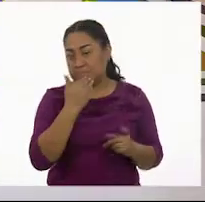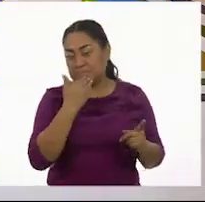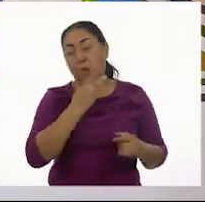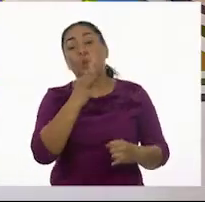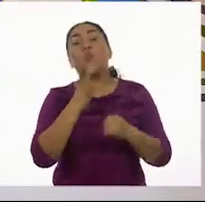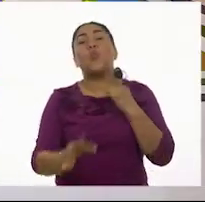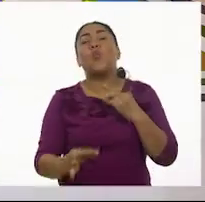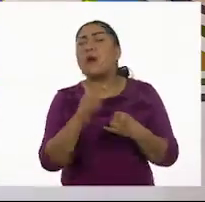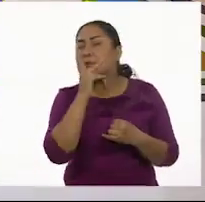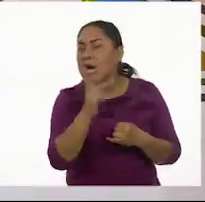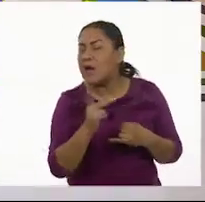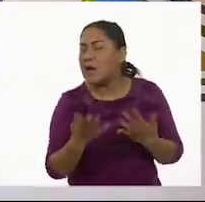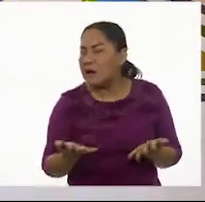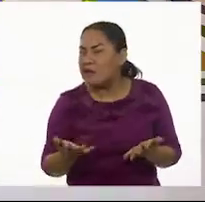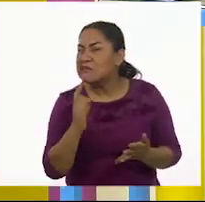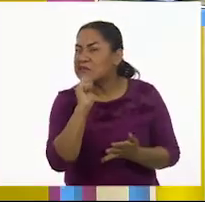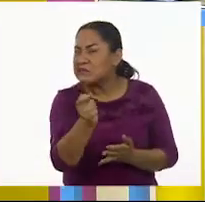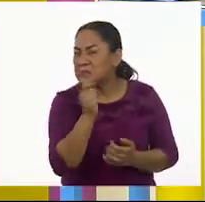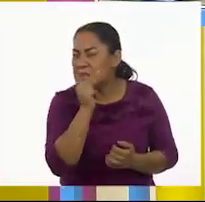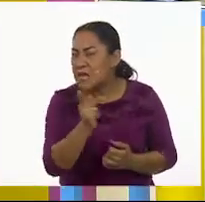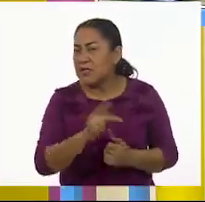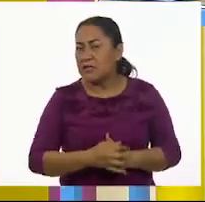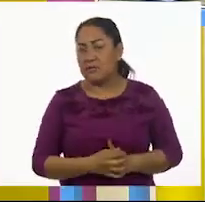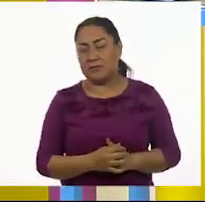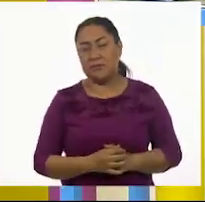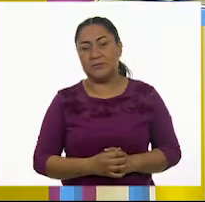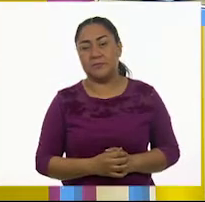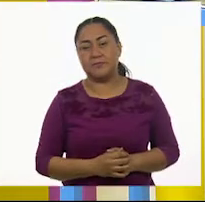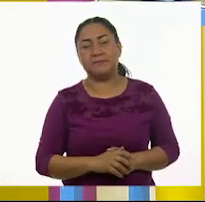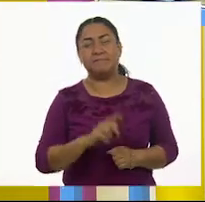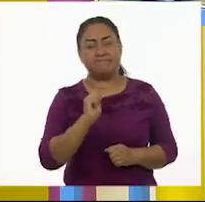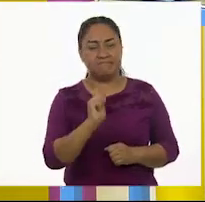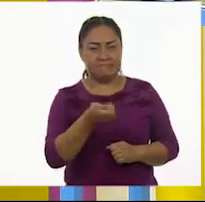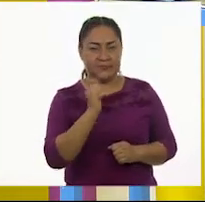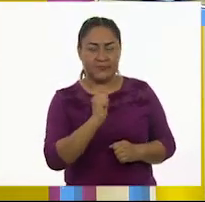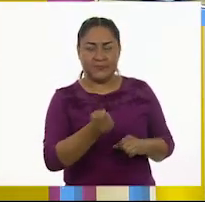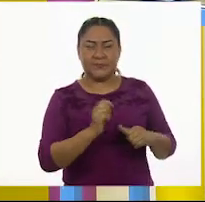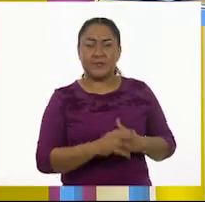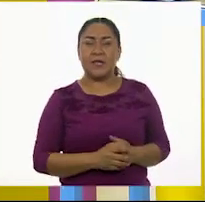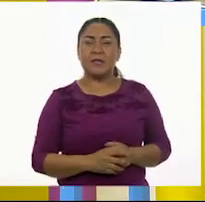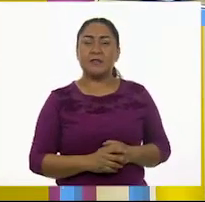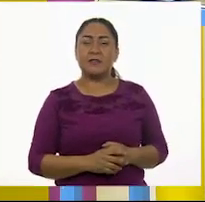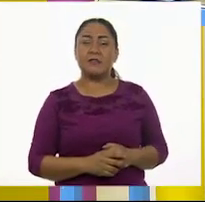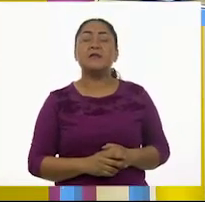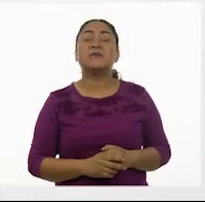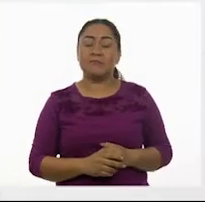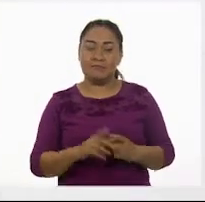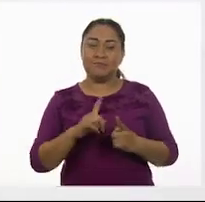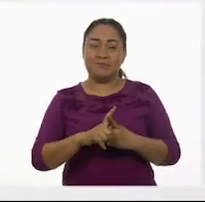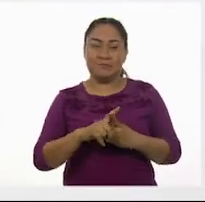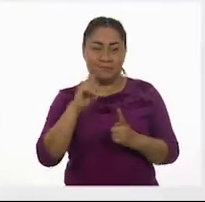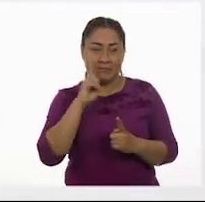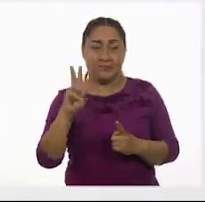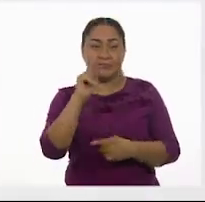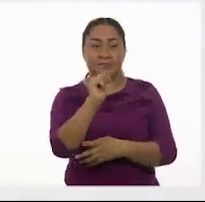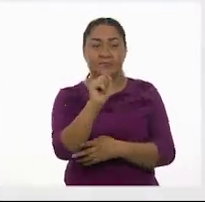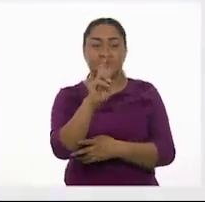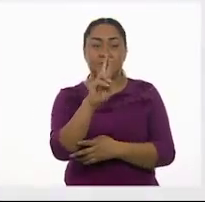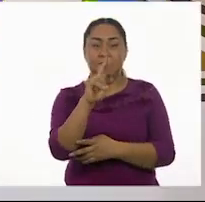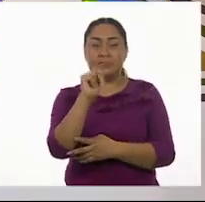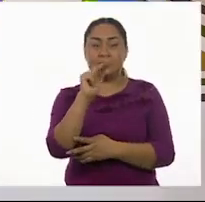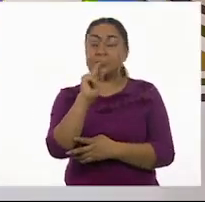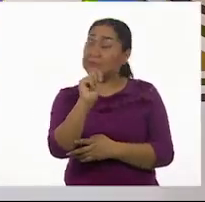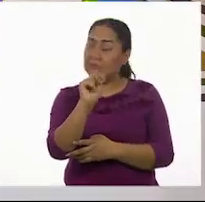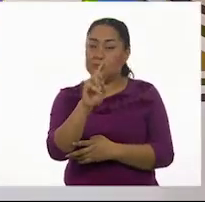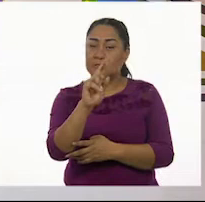Y la última es que damos qué? Transmisible. Transmisible.